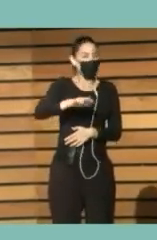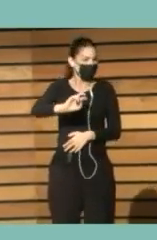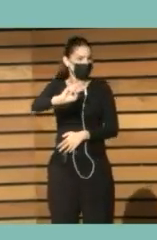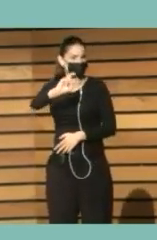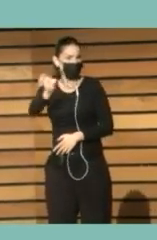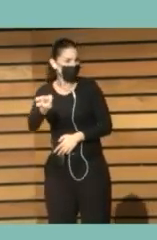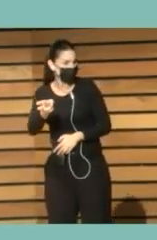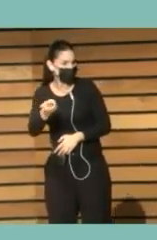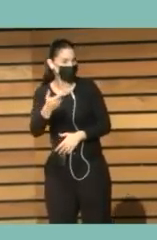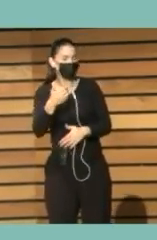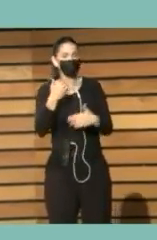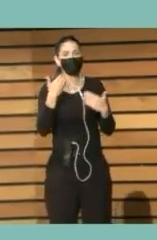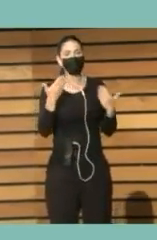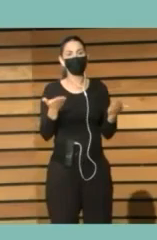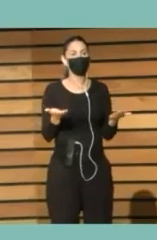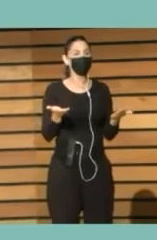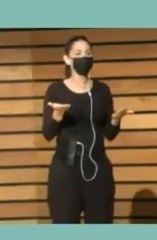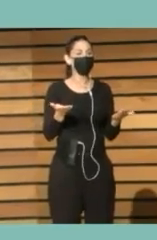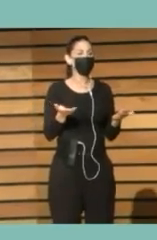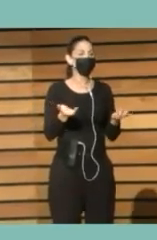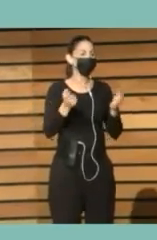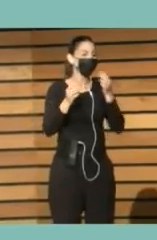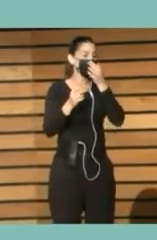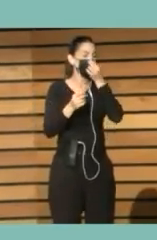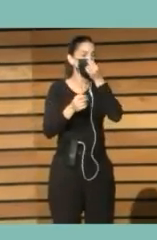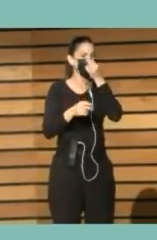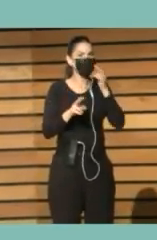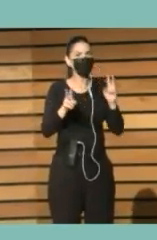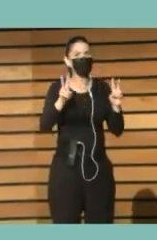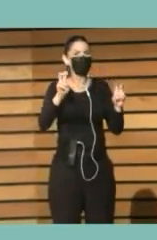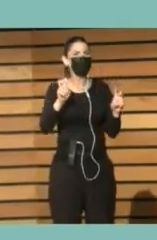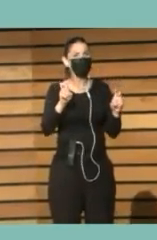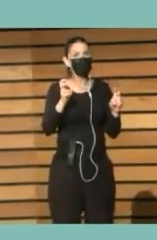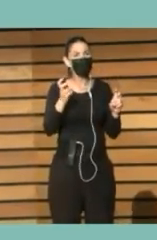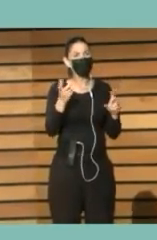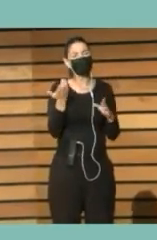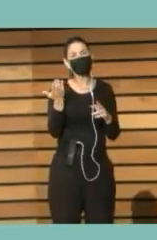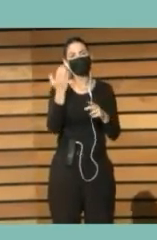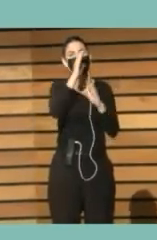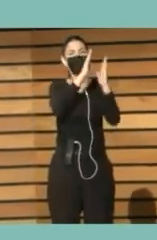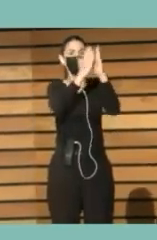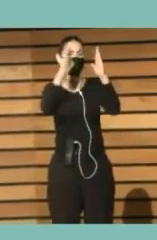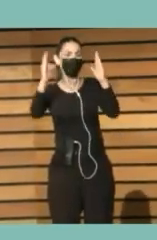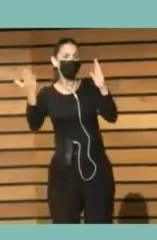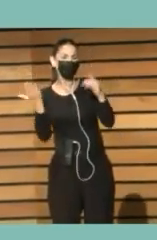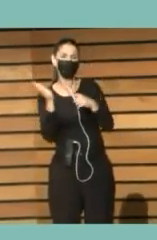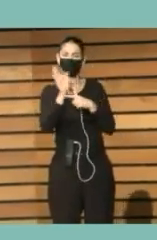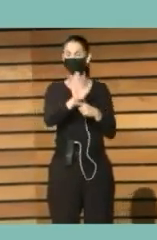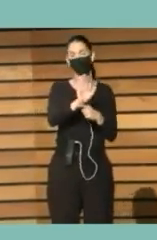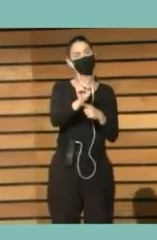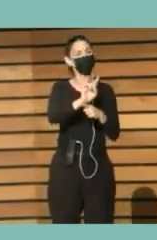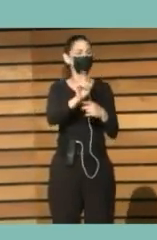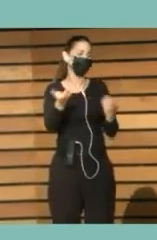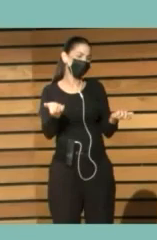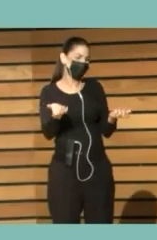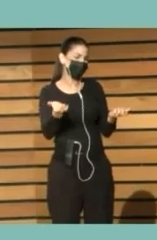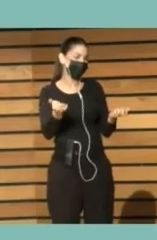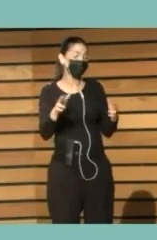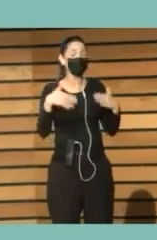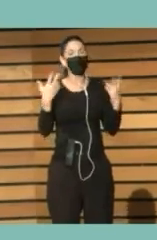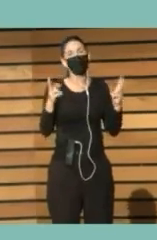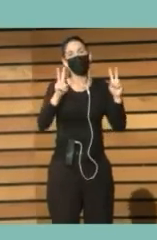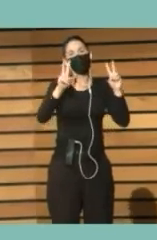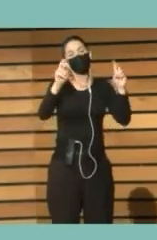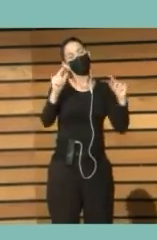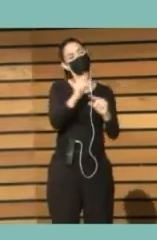cubre totalmente Aquello que realmente Representa Una biblioteca Por lo tanto Podríamos Considerar esto Un tema